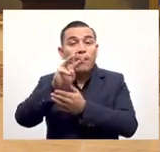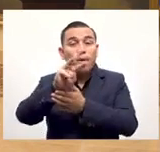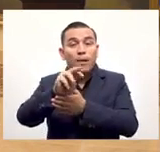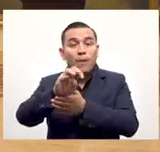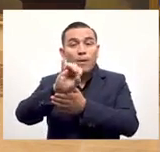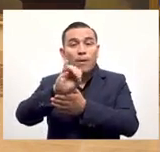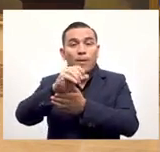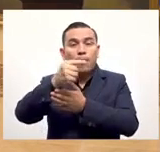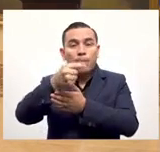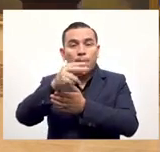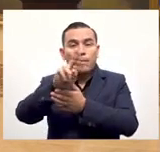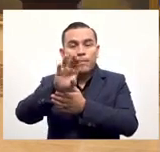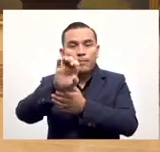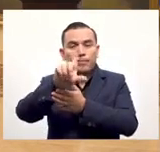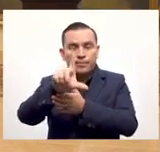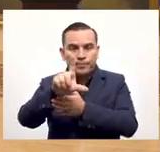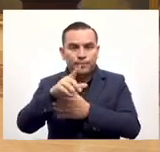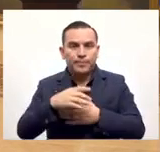la playa que se llama Miguel